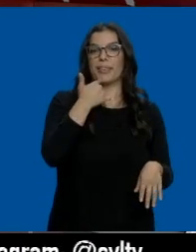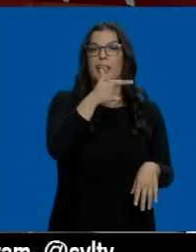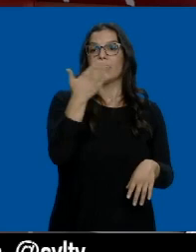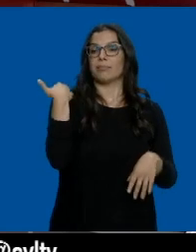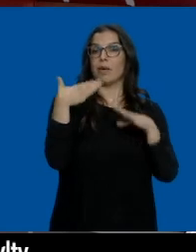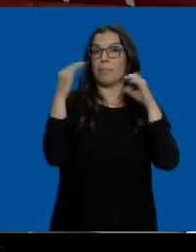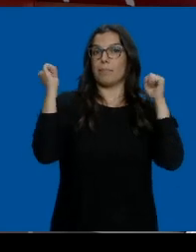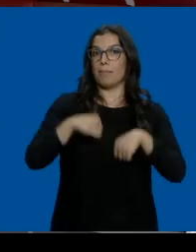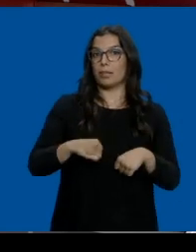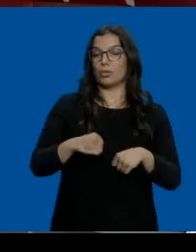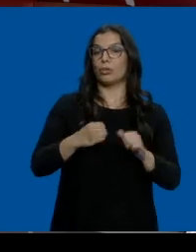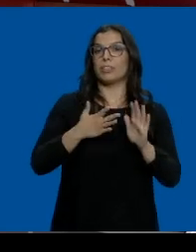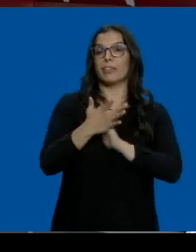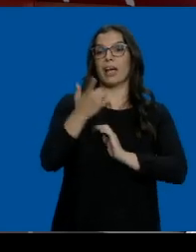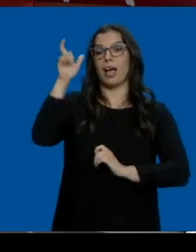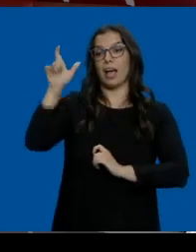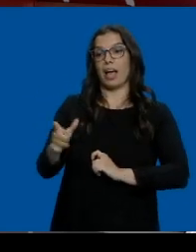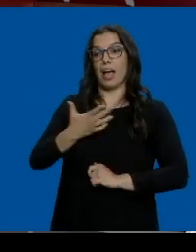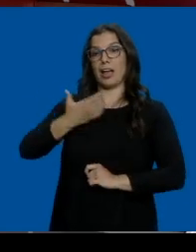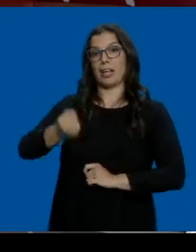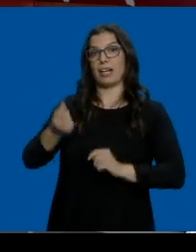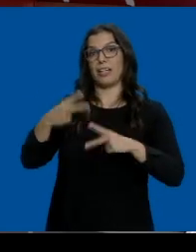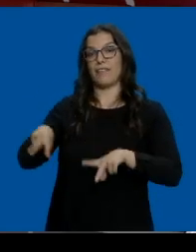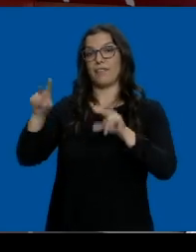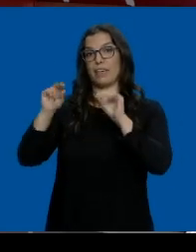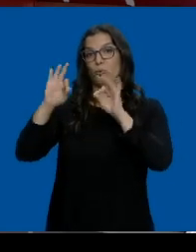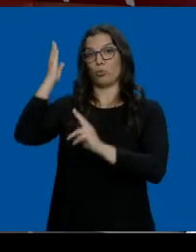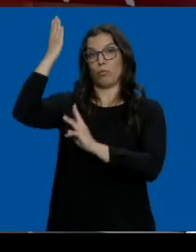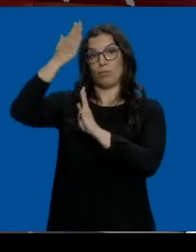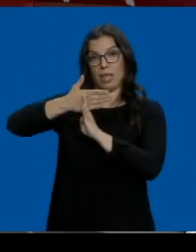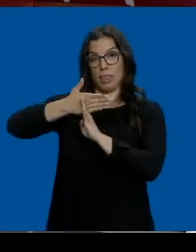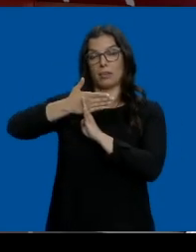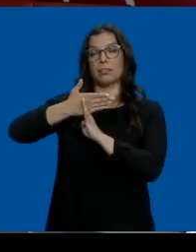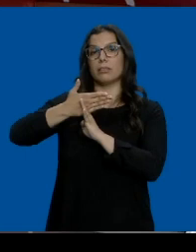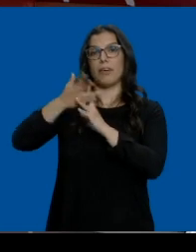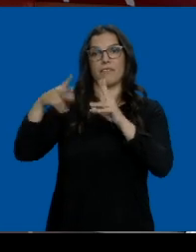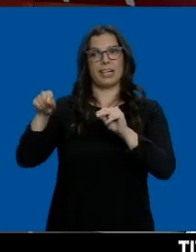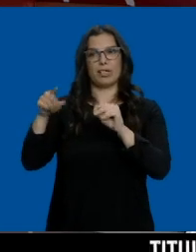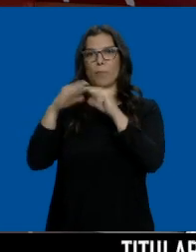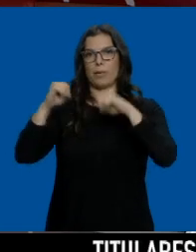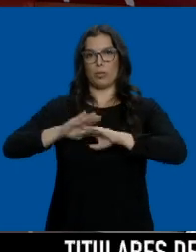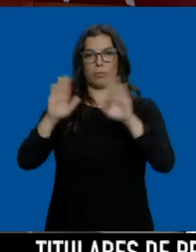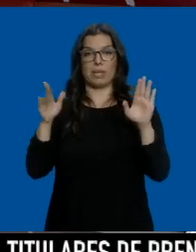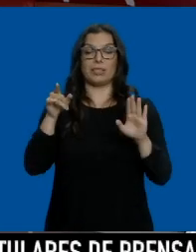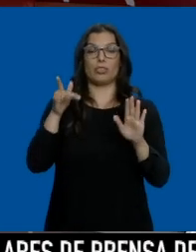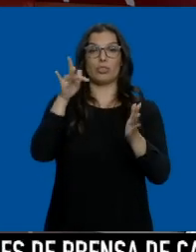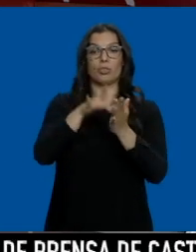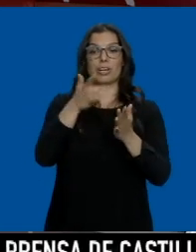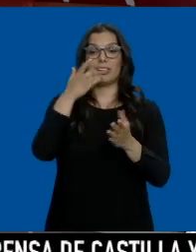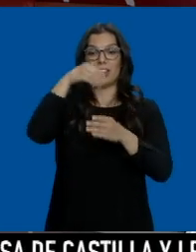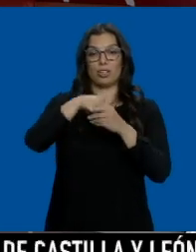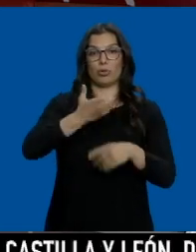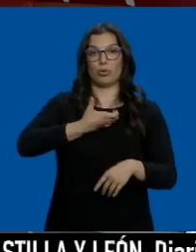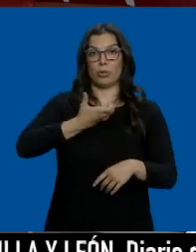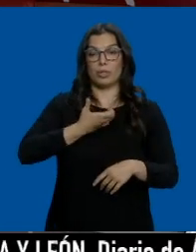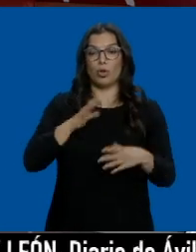solo que el alcalde saliente dejara el bastón de mando a mitad de legislatura. Esto sucede cuando los gobiernos de coalición municipales